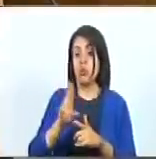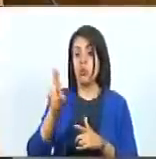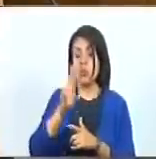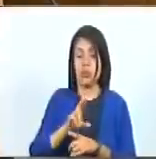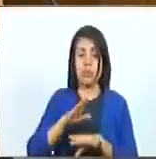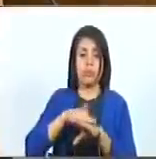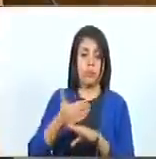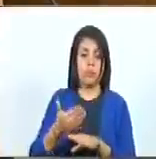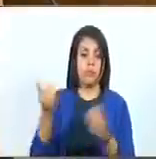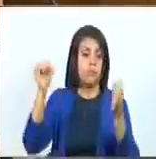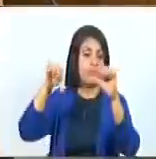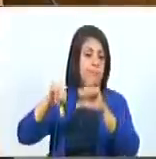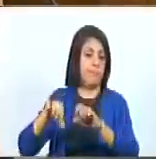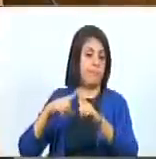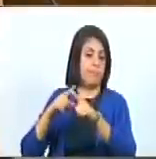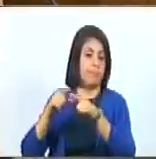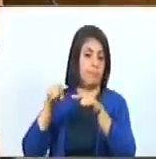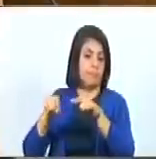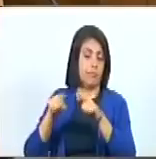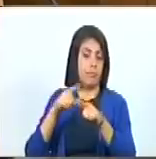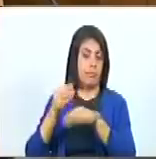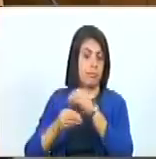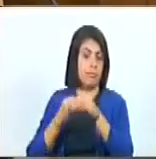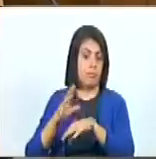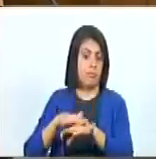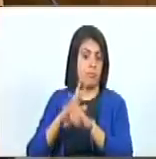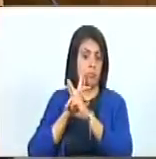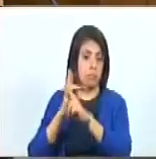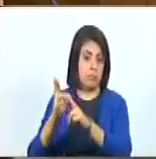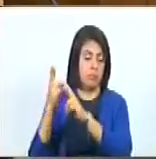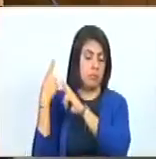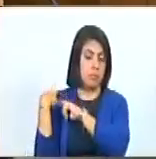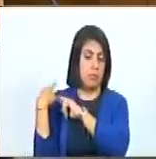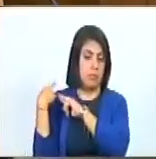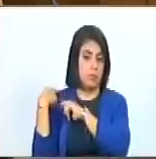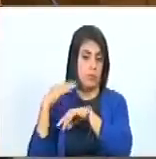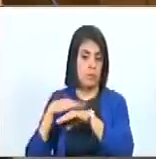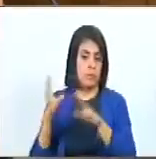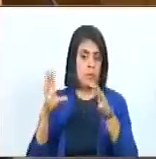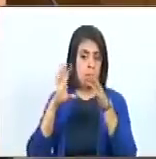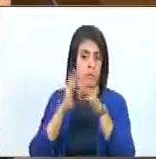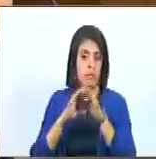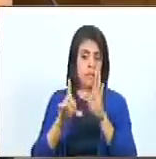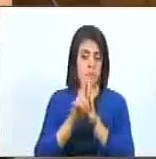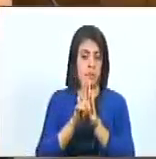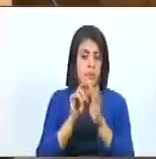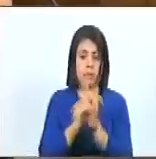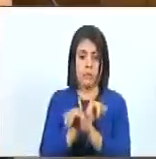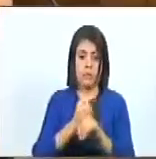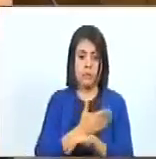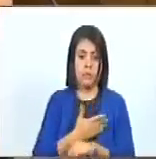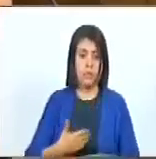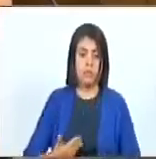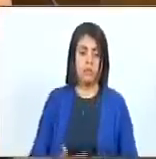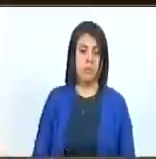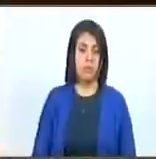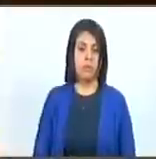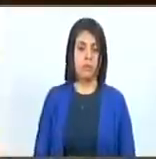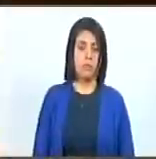para causar un daño dará lugar a responsabilidades conforme a la ley. Esto, señor presidente.